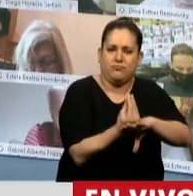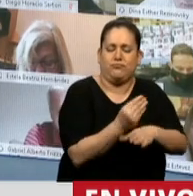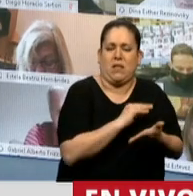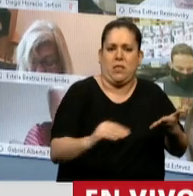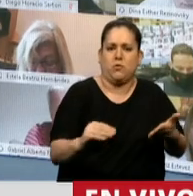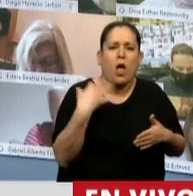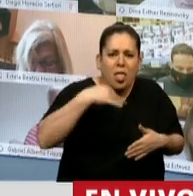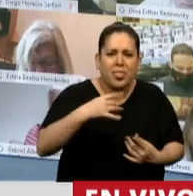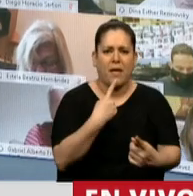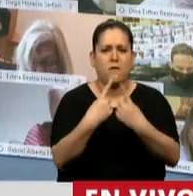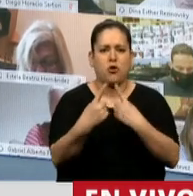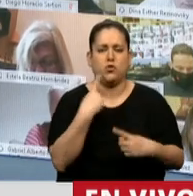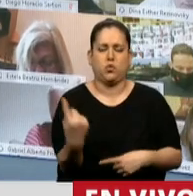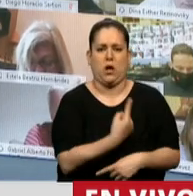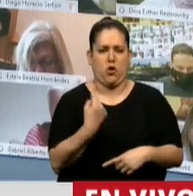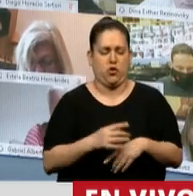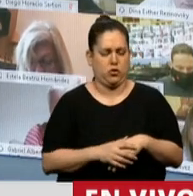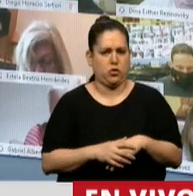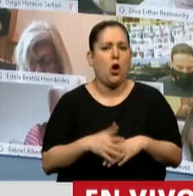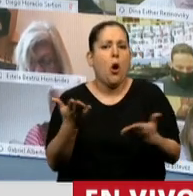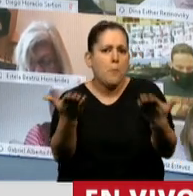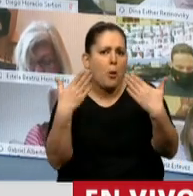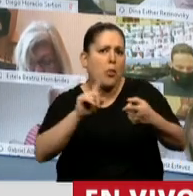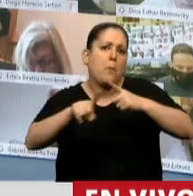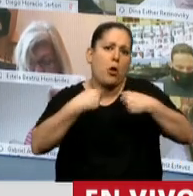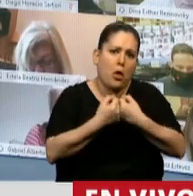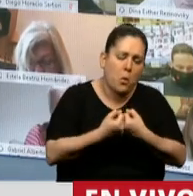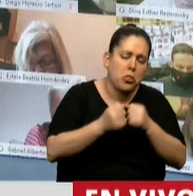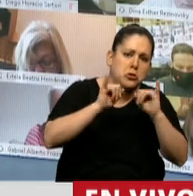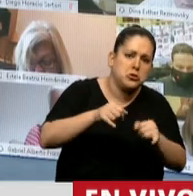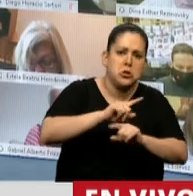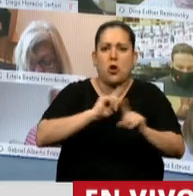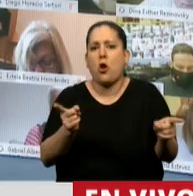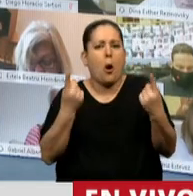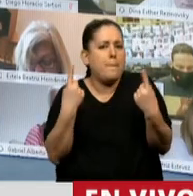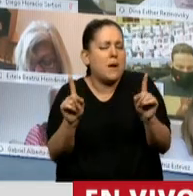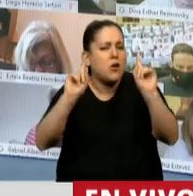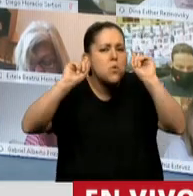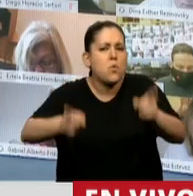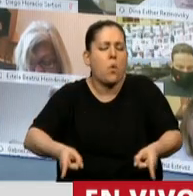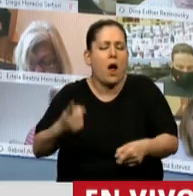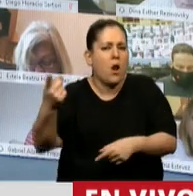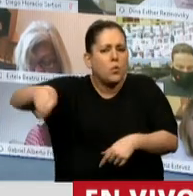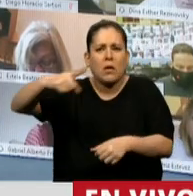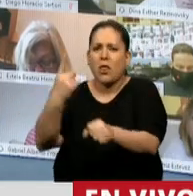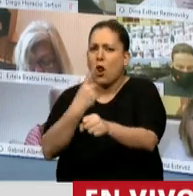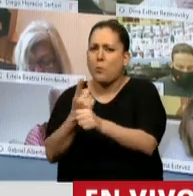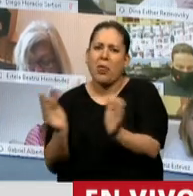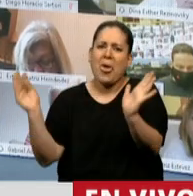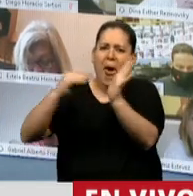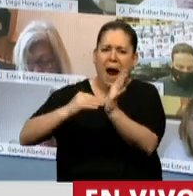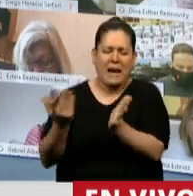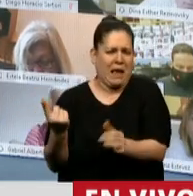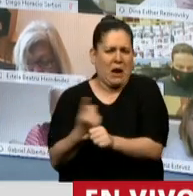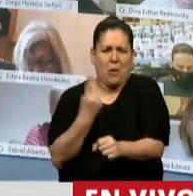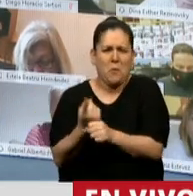consultados. Podemos ponernos de acuerdo o no, pero de ninguna manera pueden hacer lo que hicieron. Yo no sé si